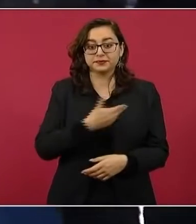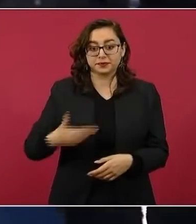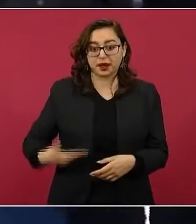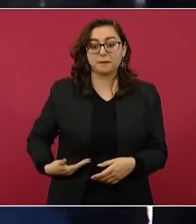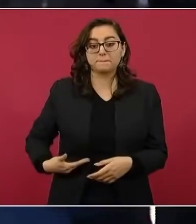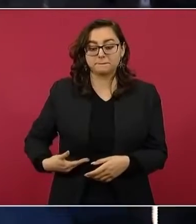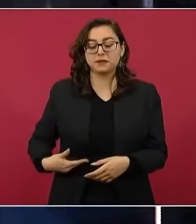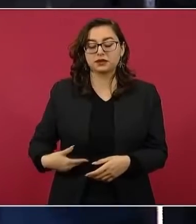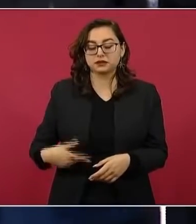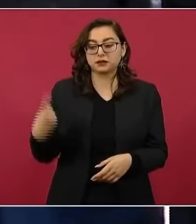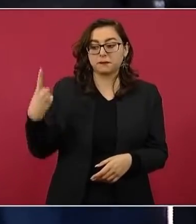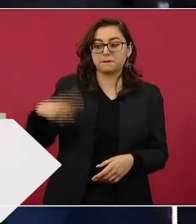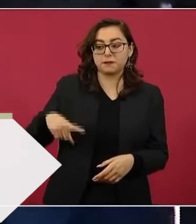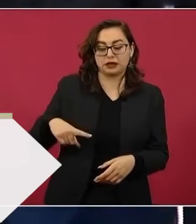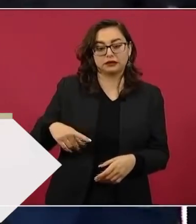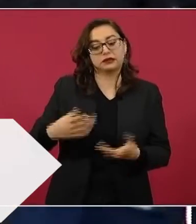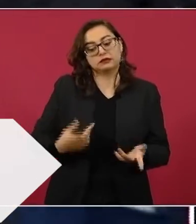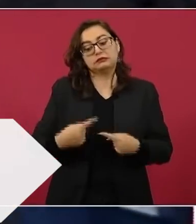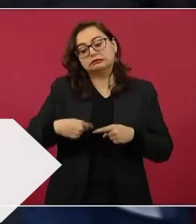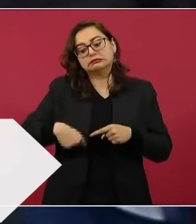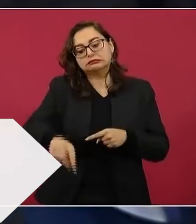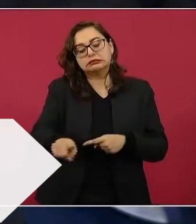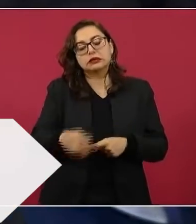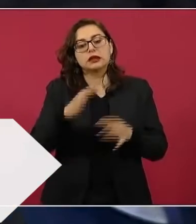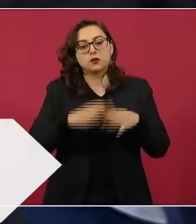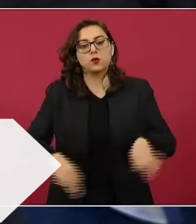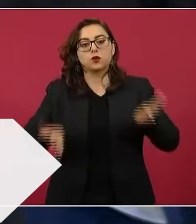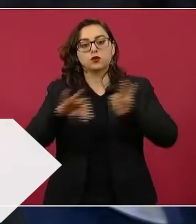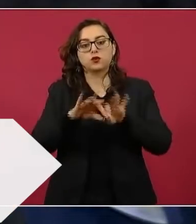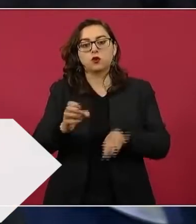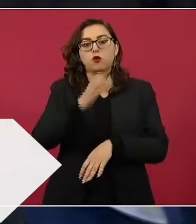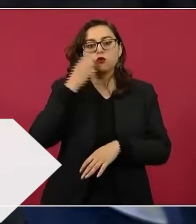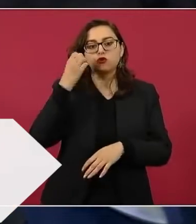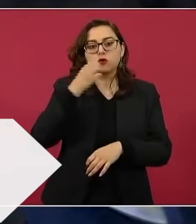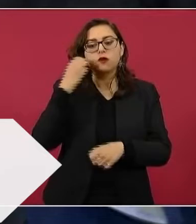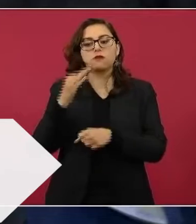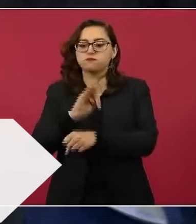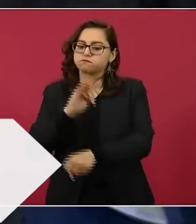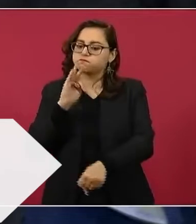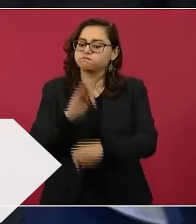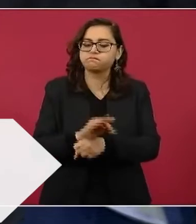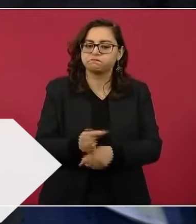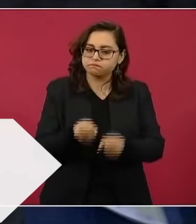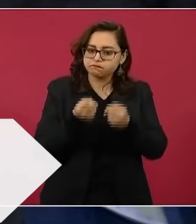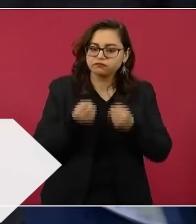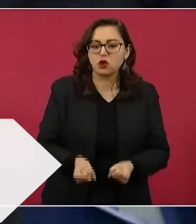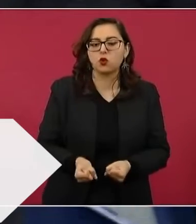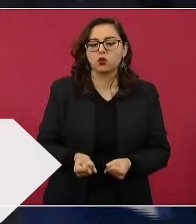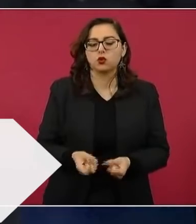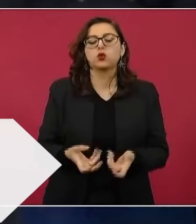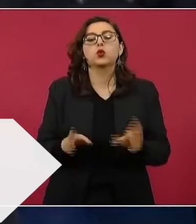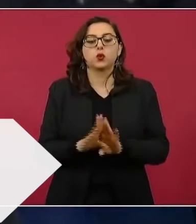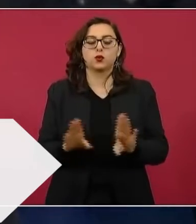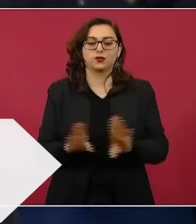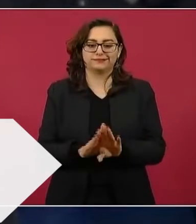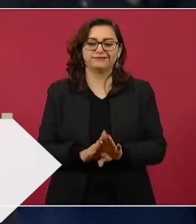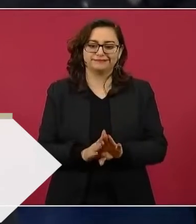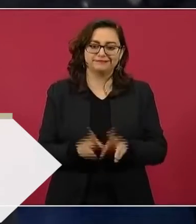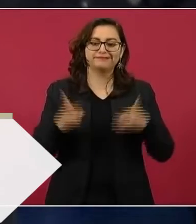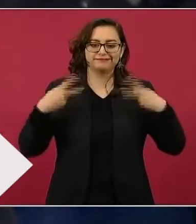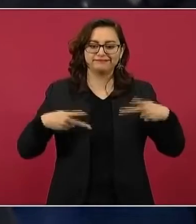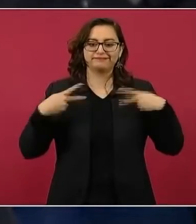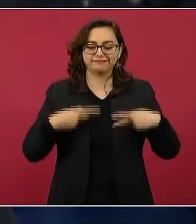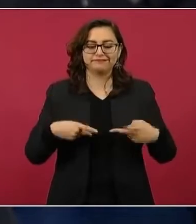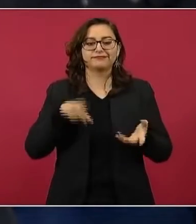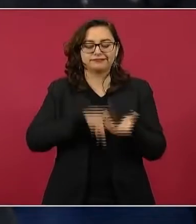la prioridad que se tiene para este regreso a clases, que sea de manera segura, y una de las formas es tener seguro a nuestro personal que